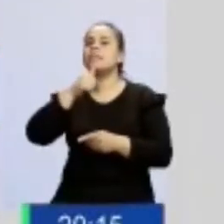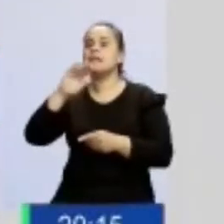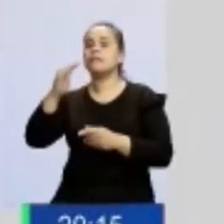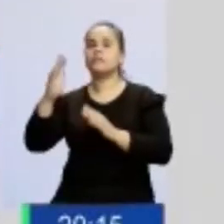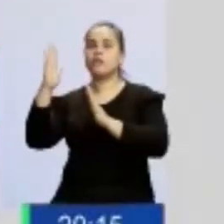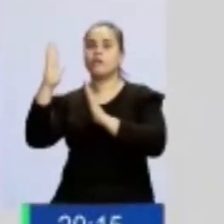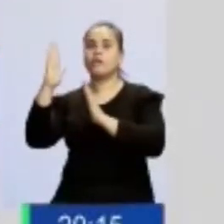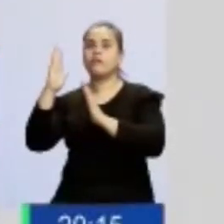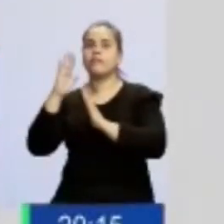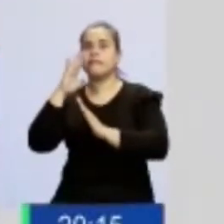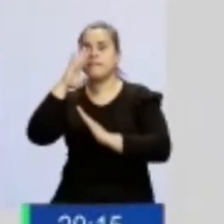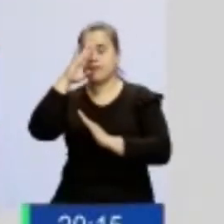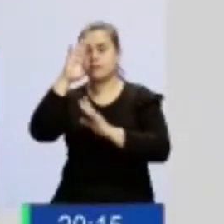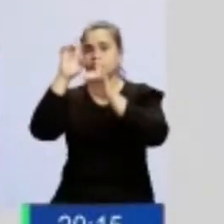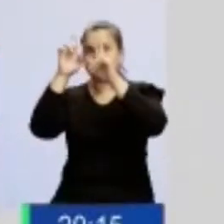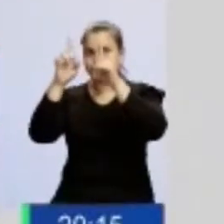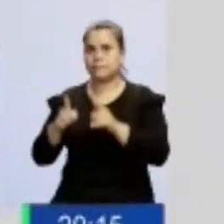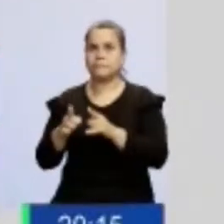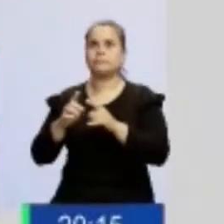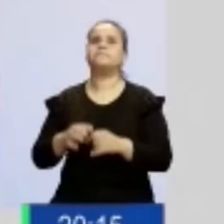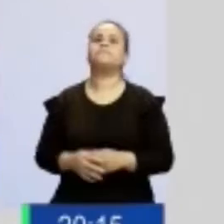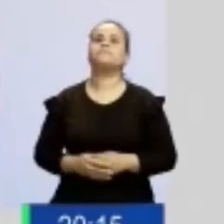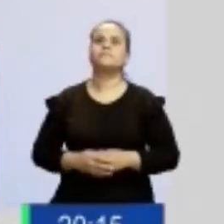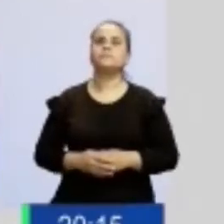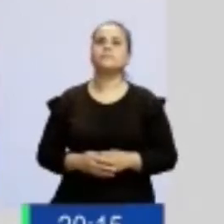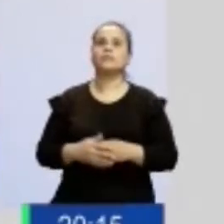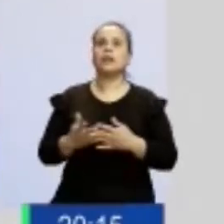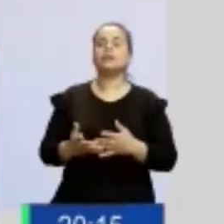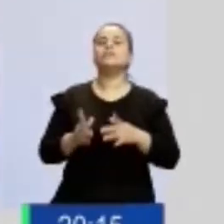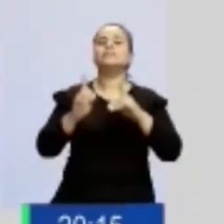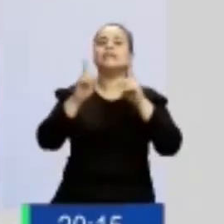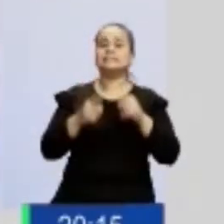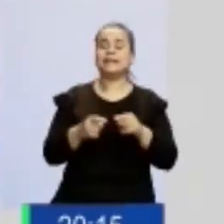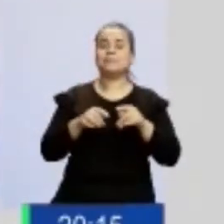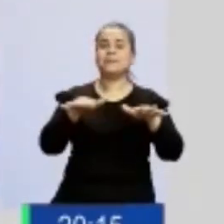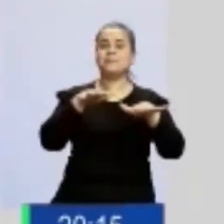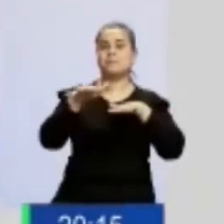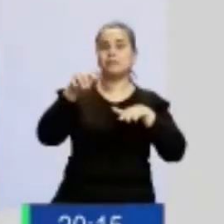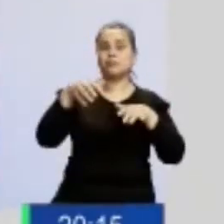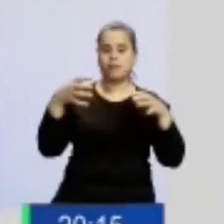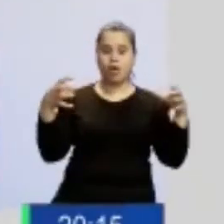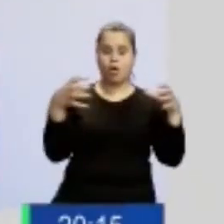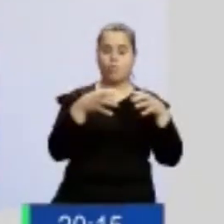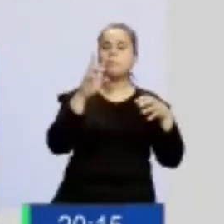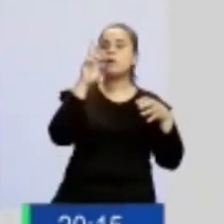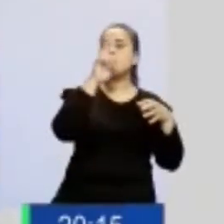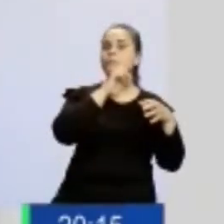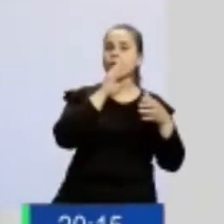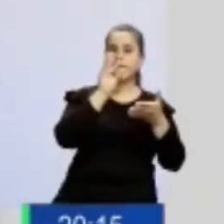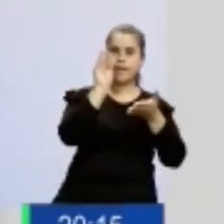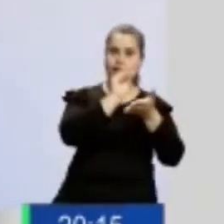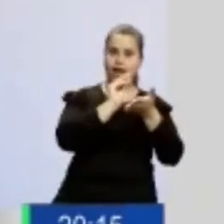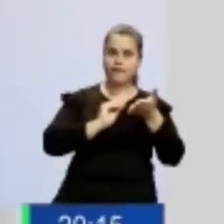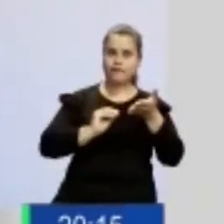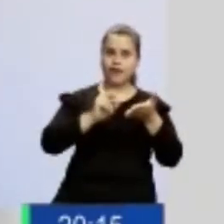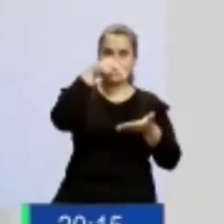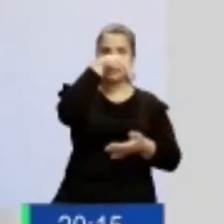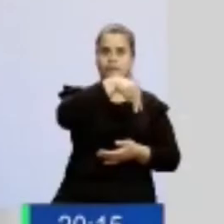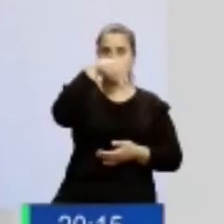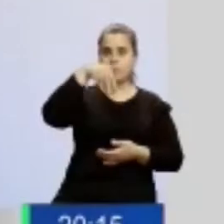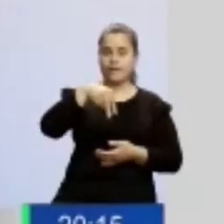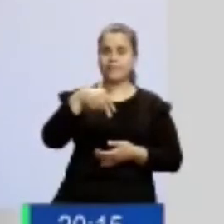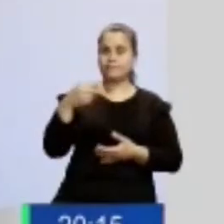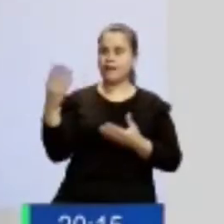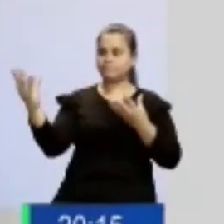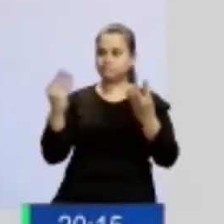Argentina, ABOFEM, que nos han ayudado en la corrección del documento y en la presentación final de este documento